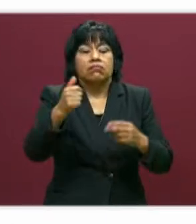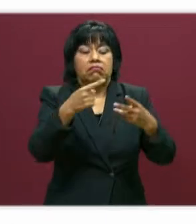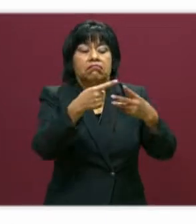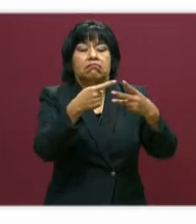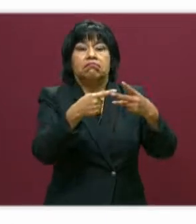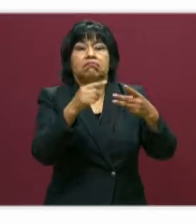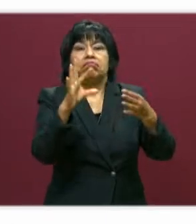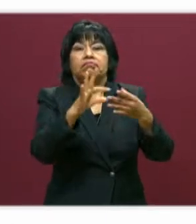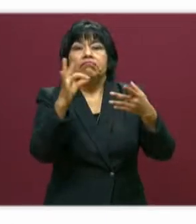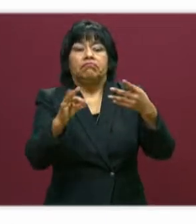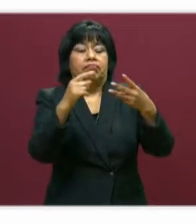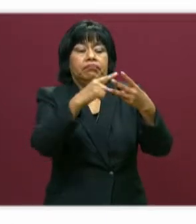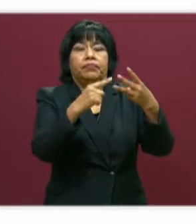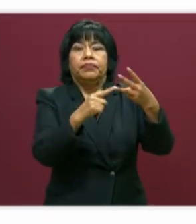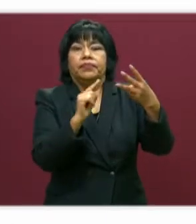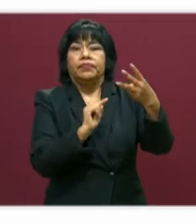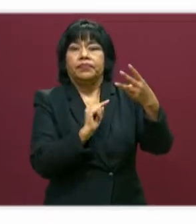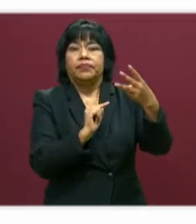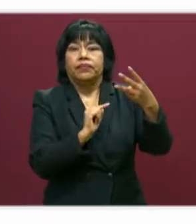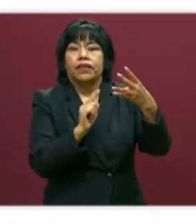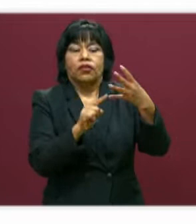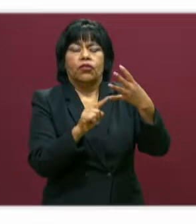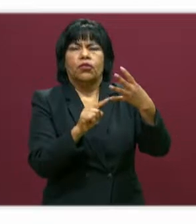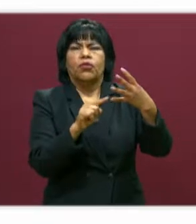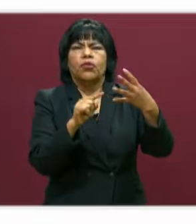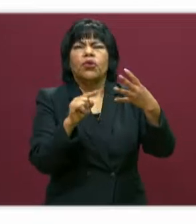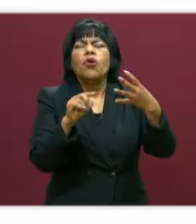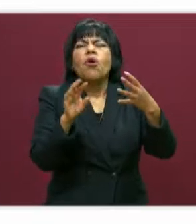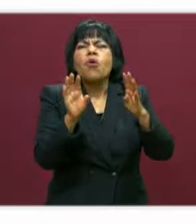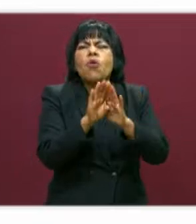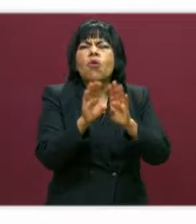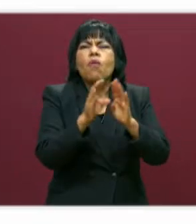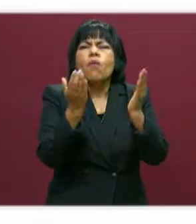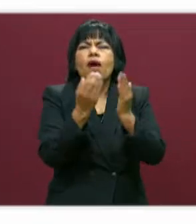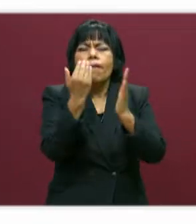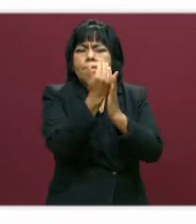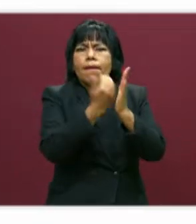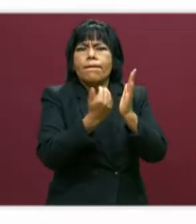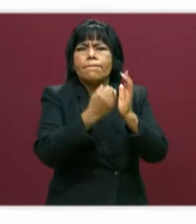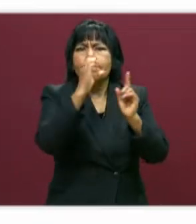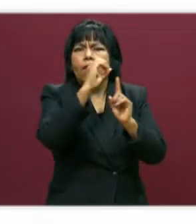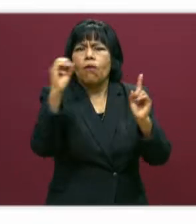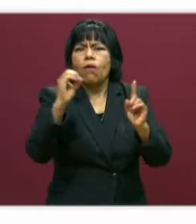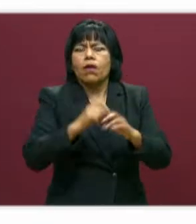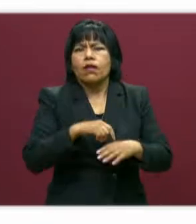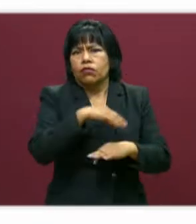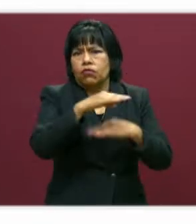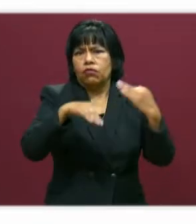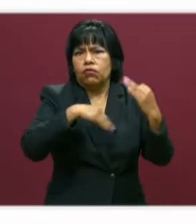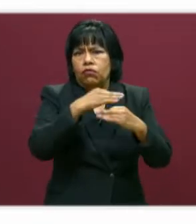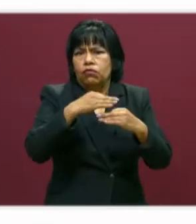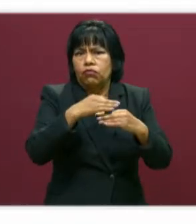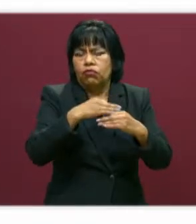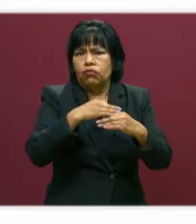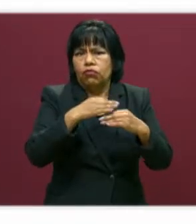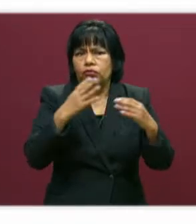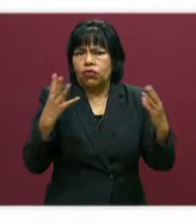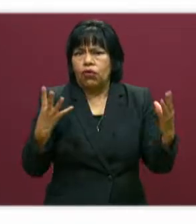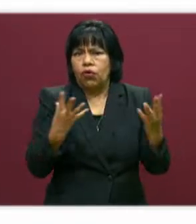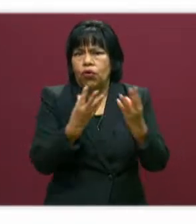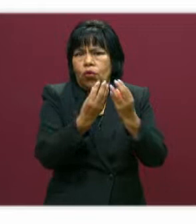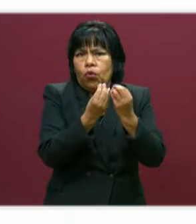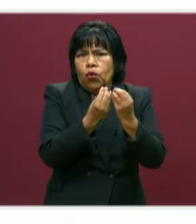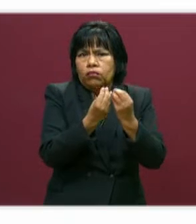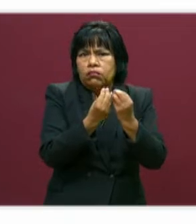pedagógica, elementos para el diseño y desarrollo de actividades. Y elementos para, bueno, se